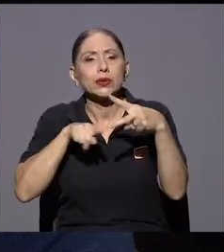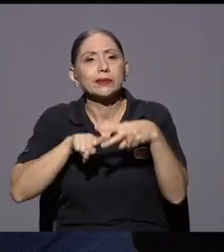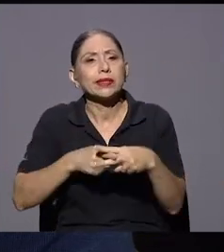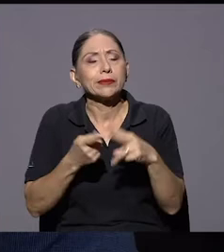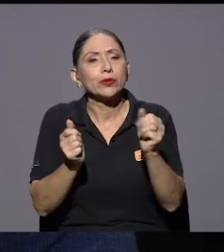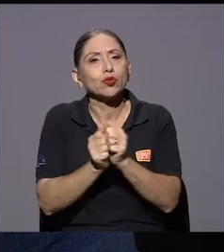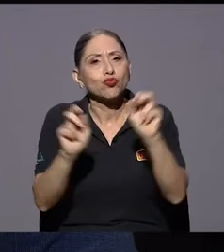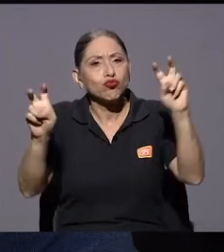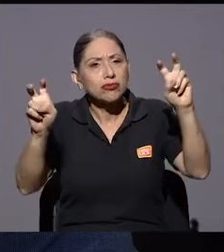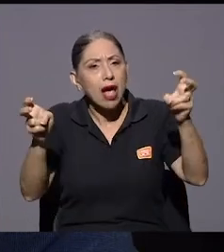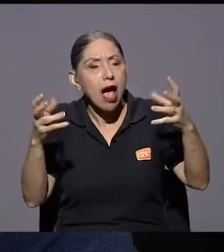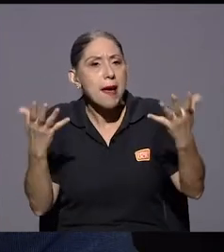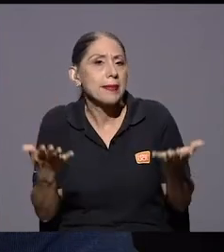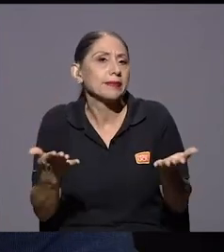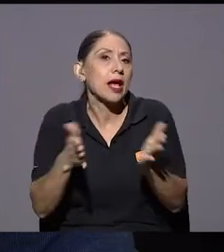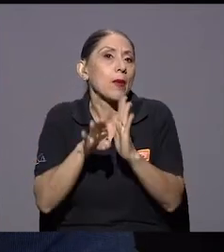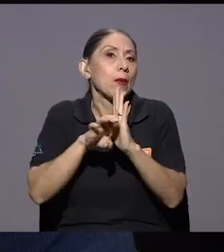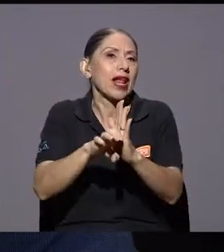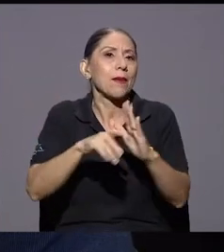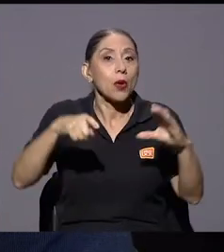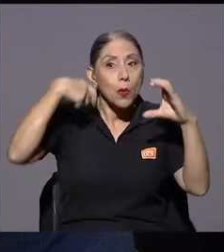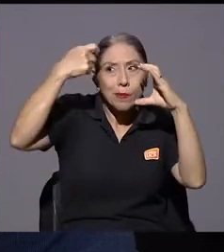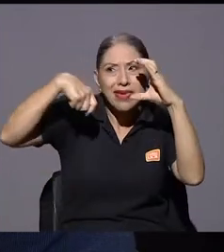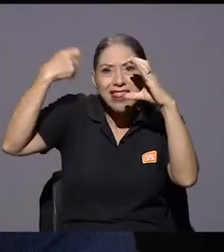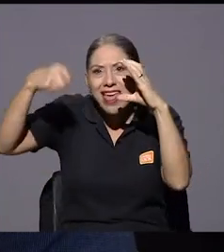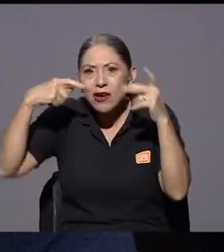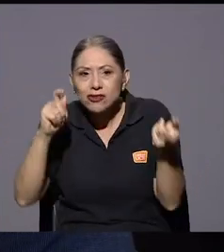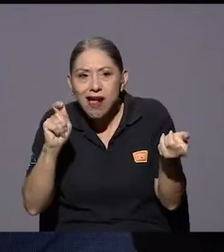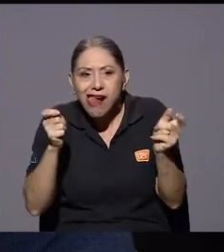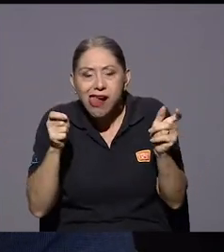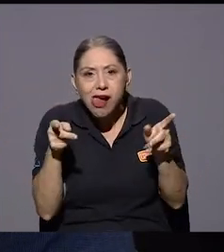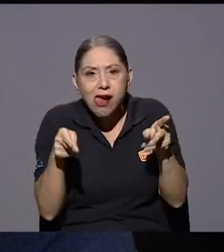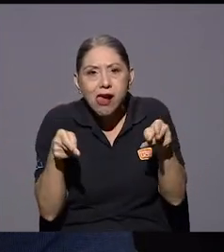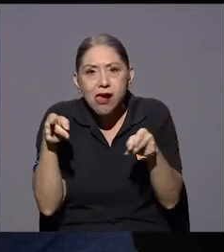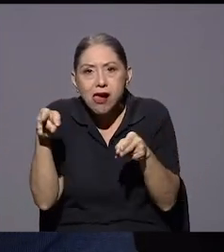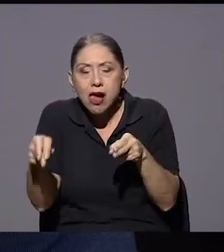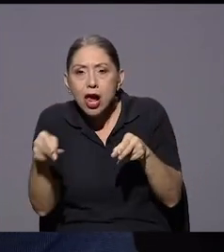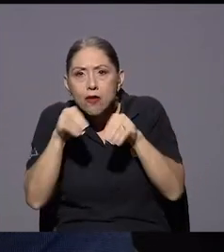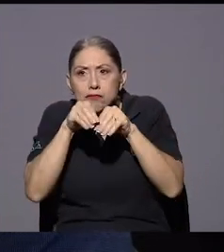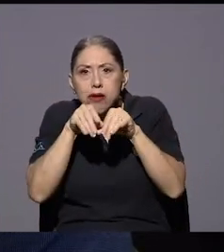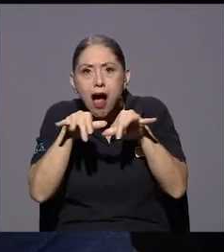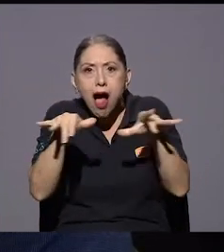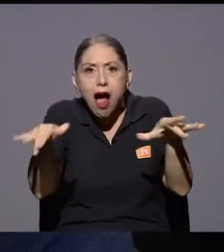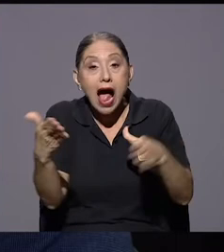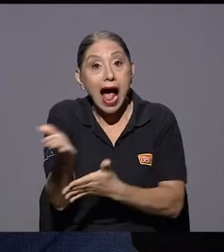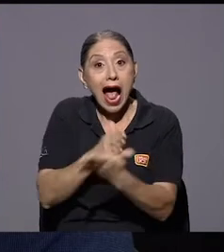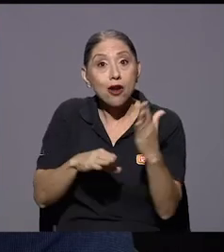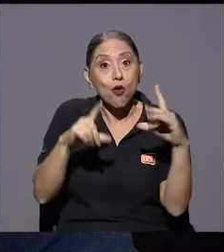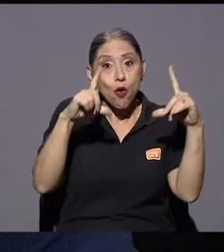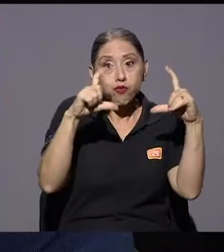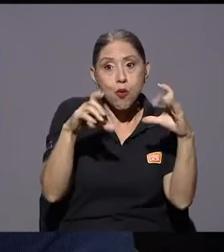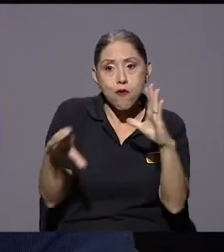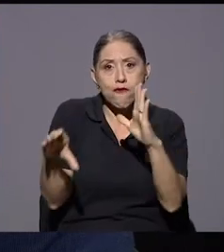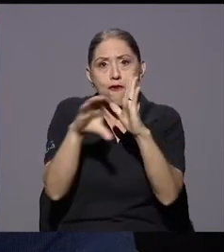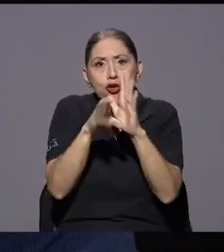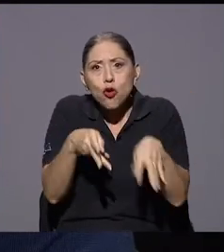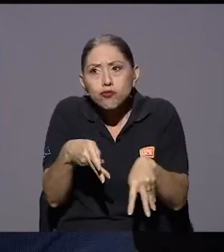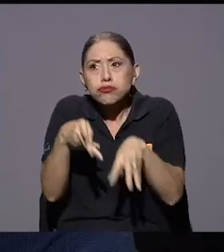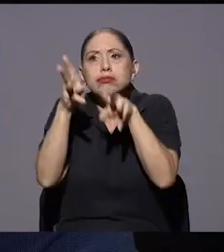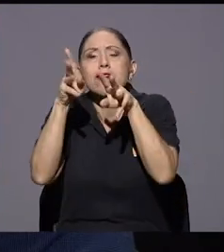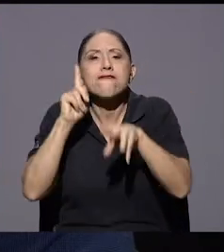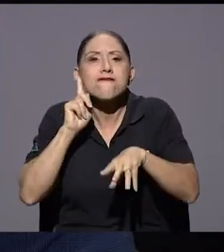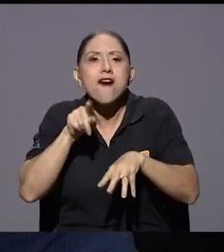trabajar temas por ejemplo como videos montados que circulaban alguna foto falsa que empezaba a circular pero